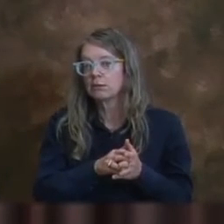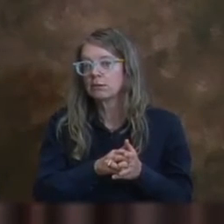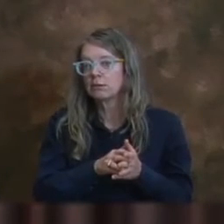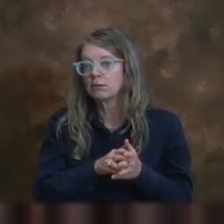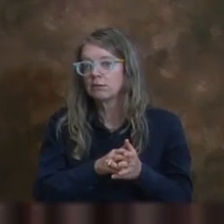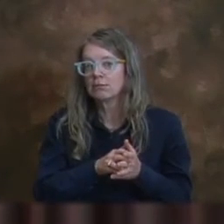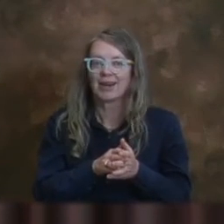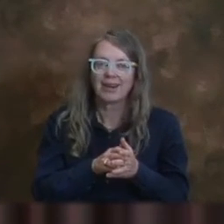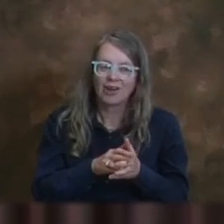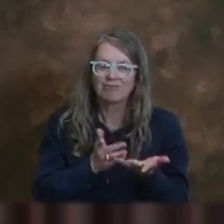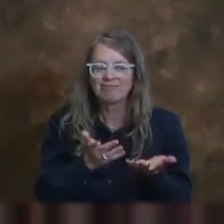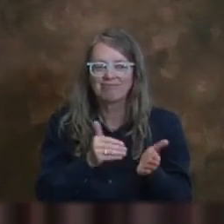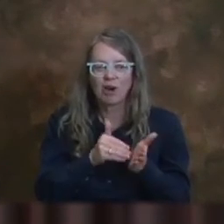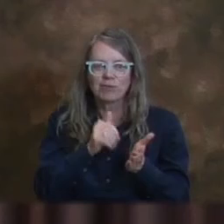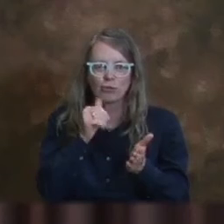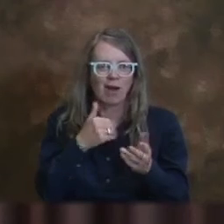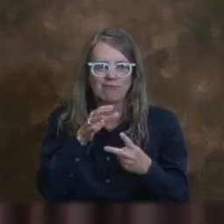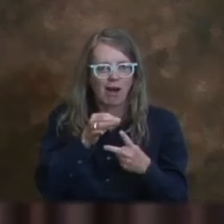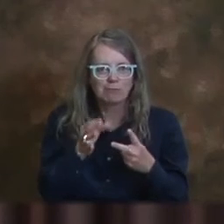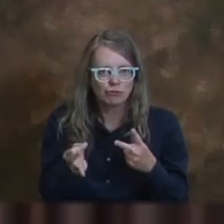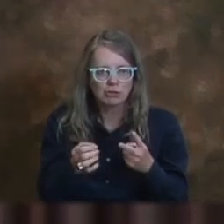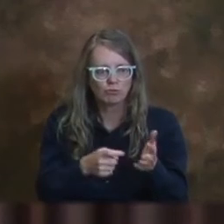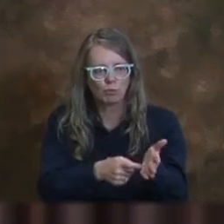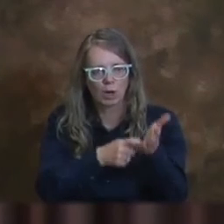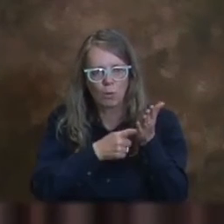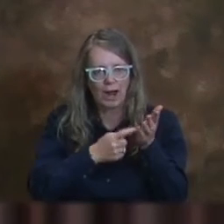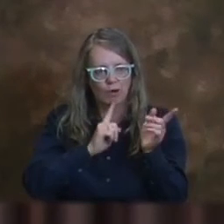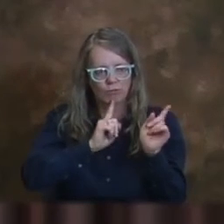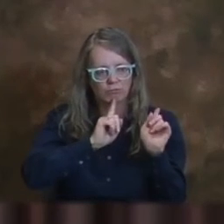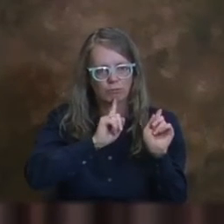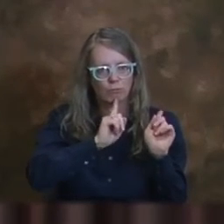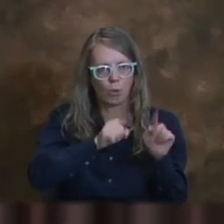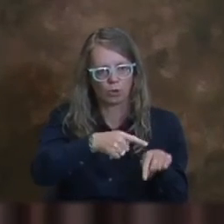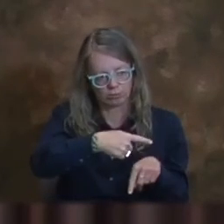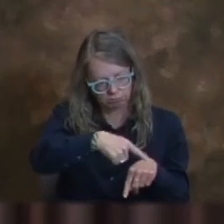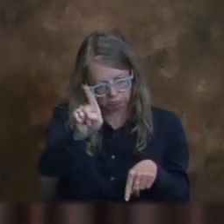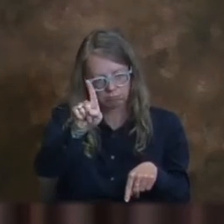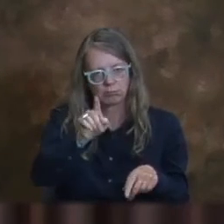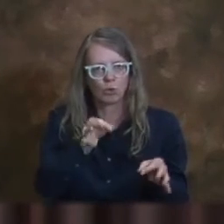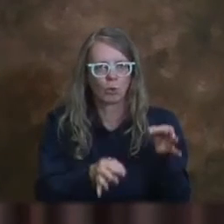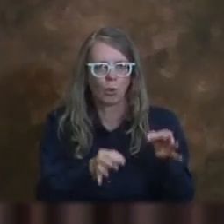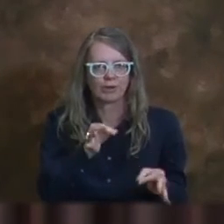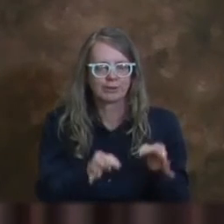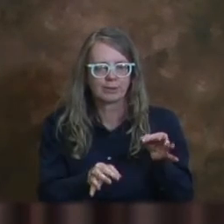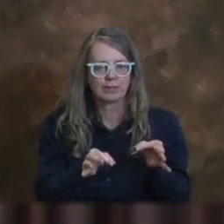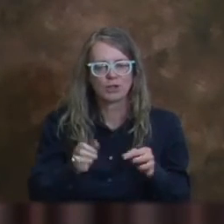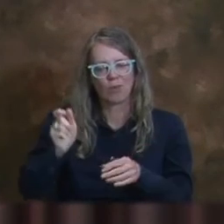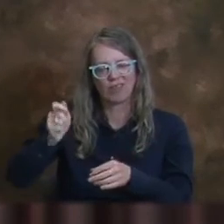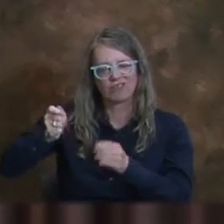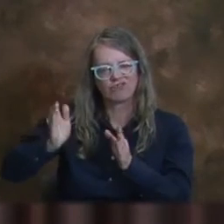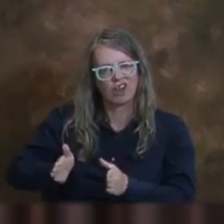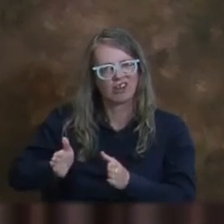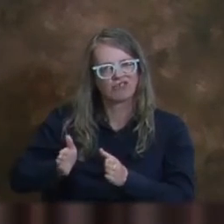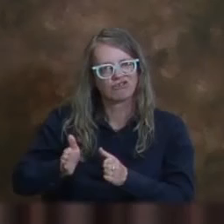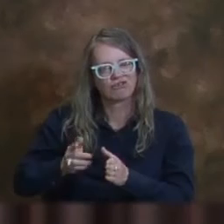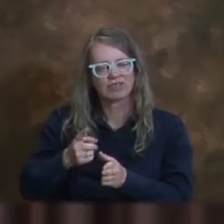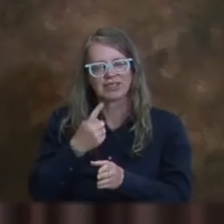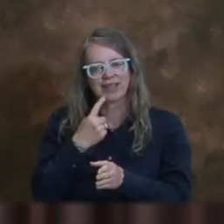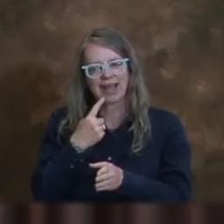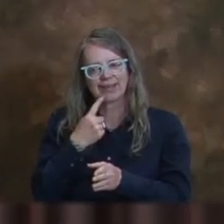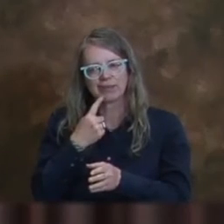no tienen elección de hacerlo o no. Es requerido que lo hagan, entonces compartieron que los jueces creen